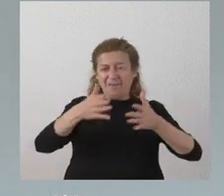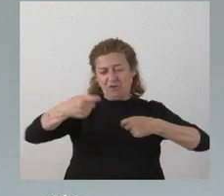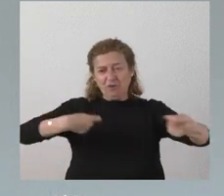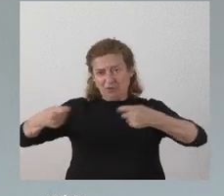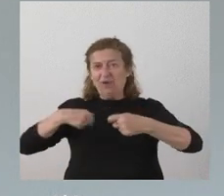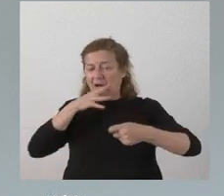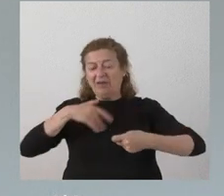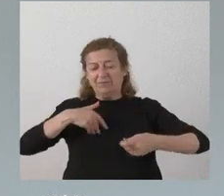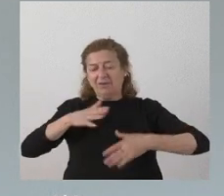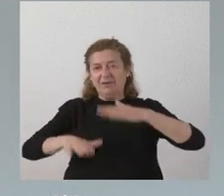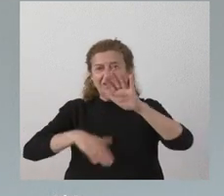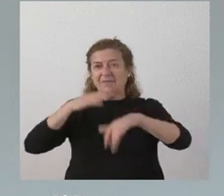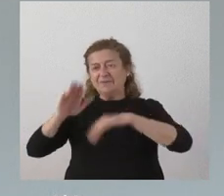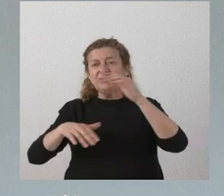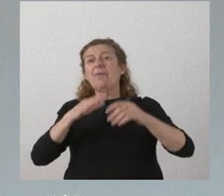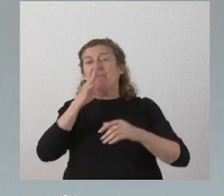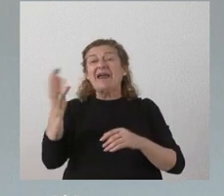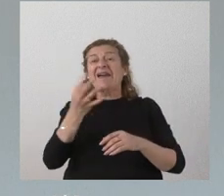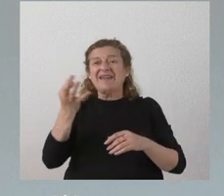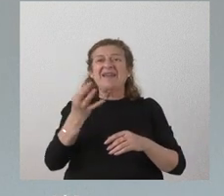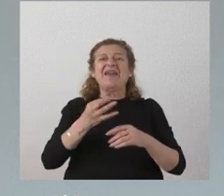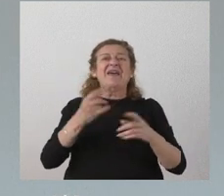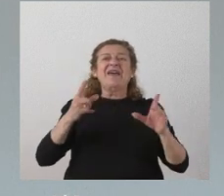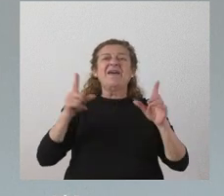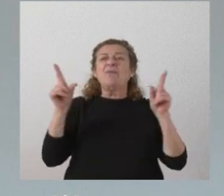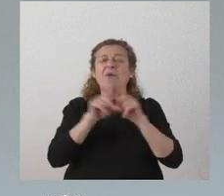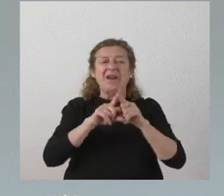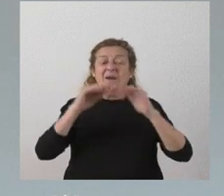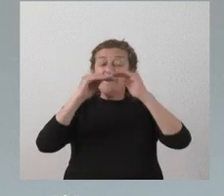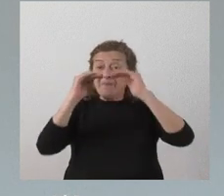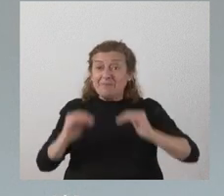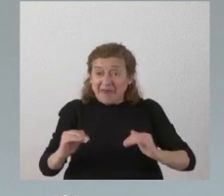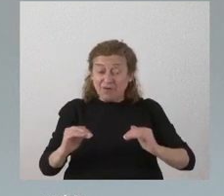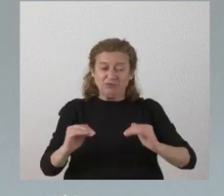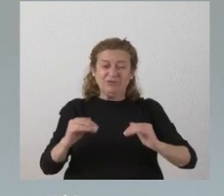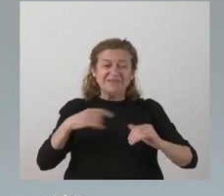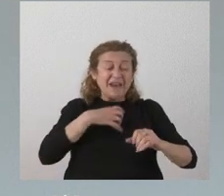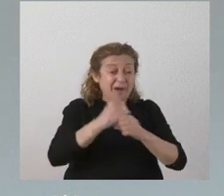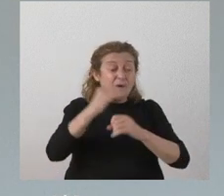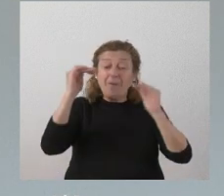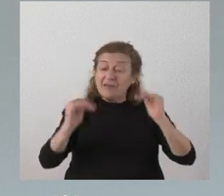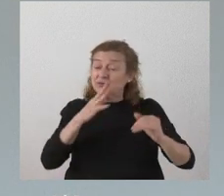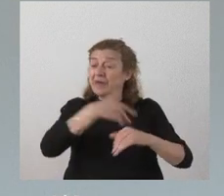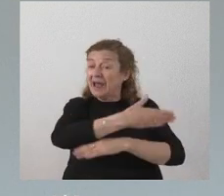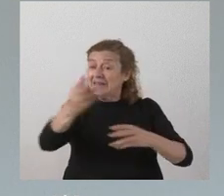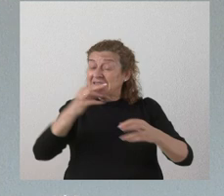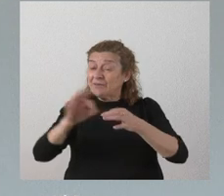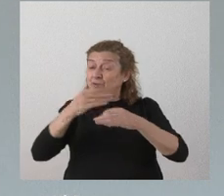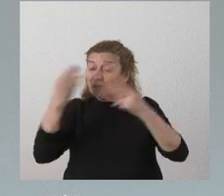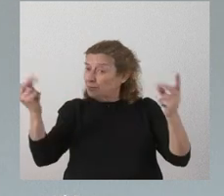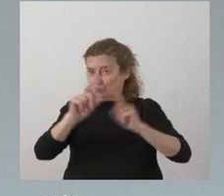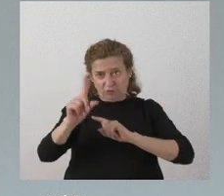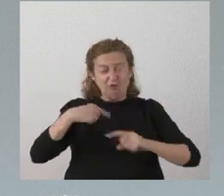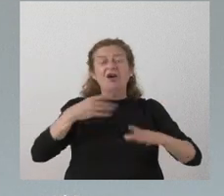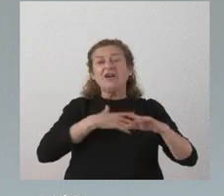avanzando en aras a que la merma no se produzca en la prestación de nuestros servicios públicos y que se sigan